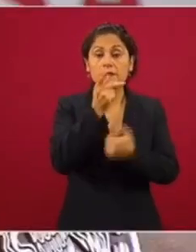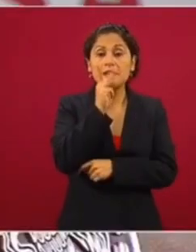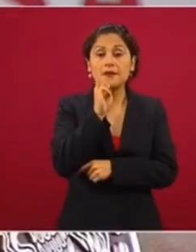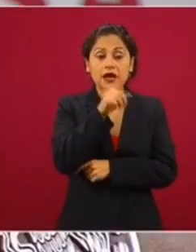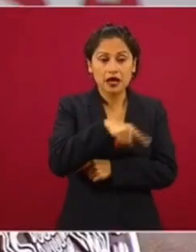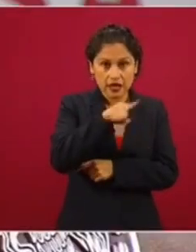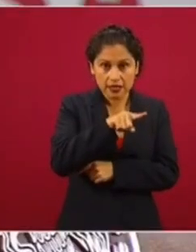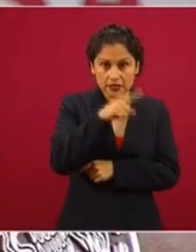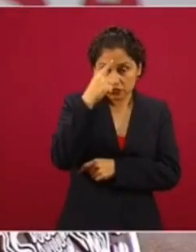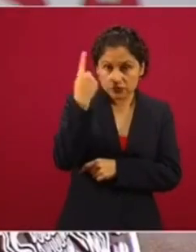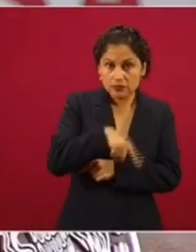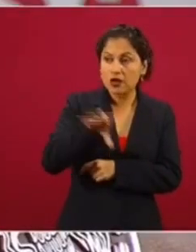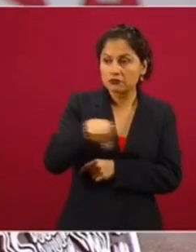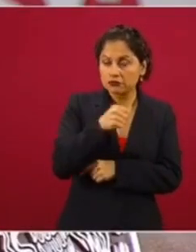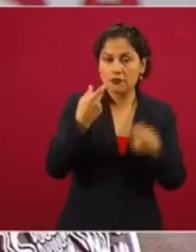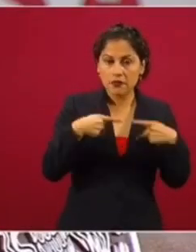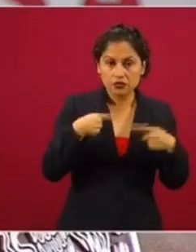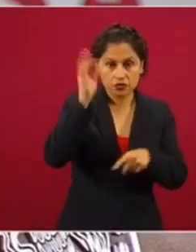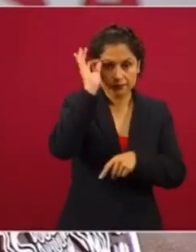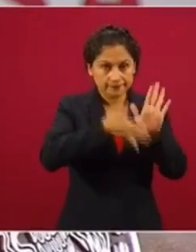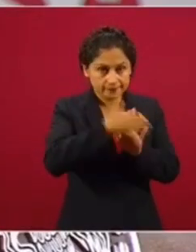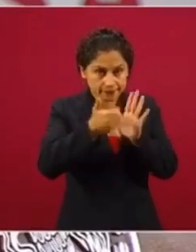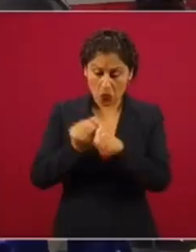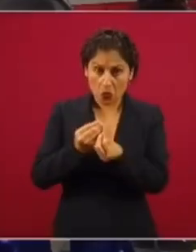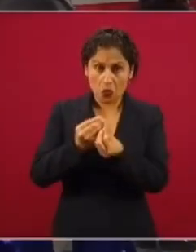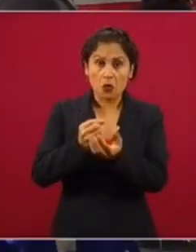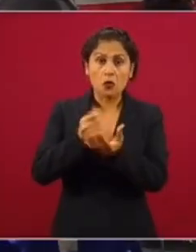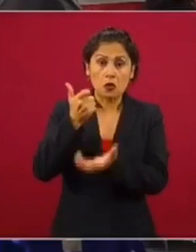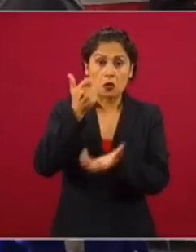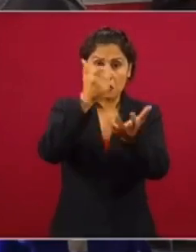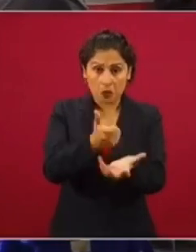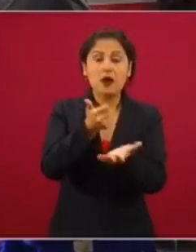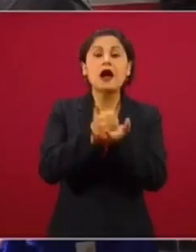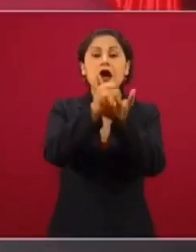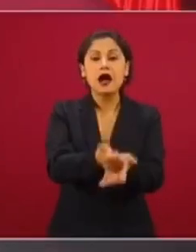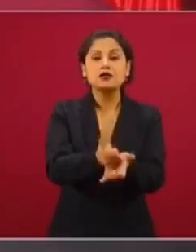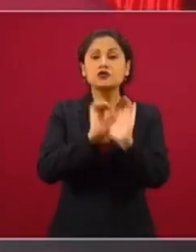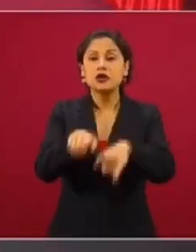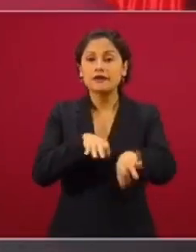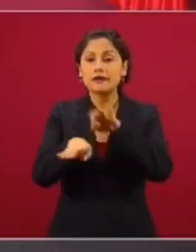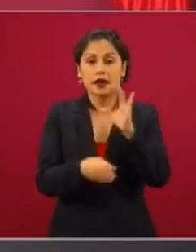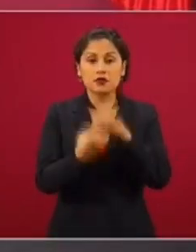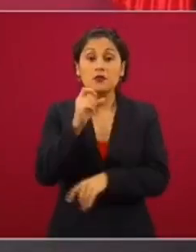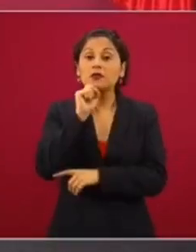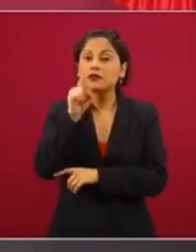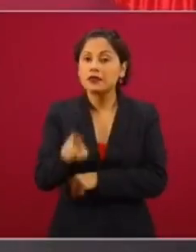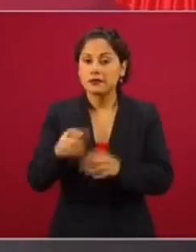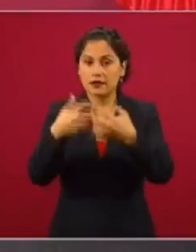maestros, albañiles, peones, trabajadores de la construcción, la refinería. Vamos a